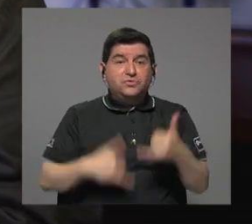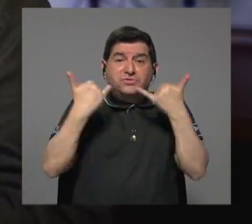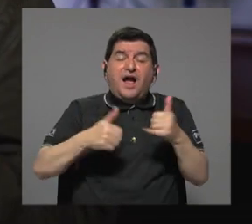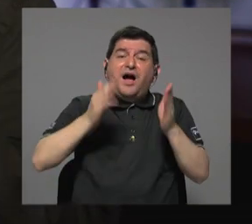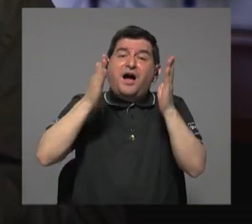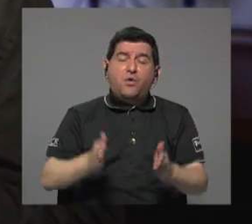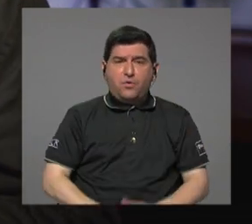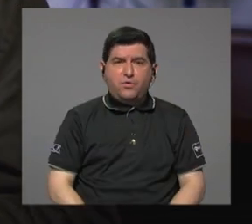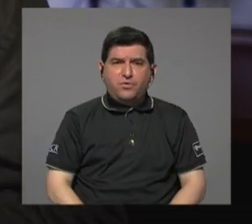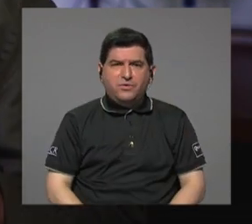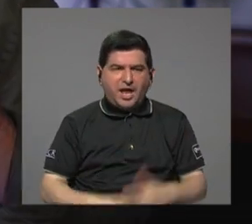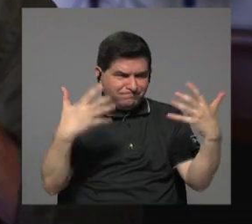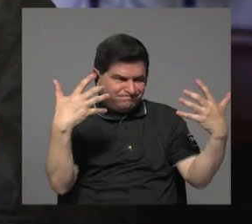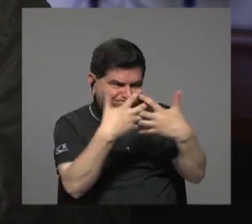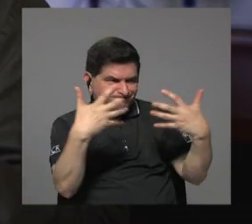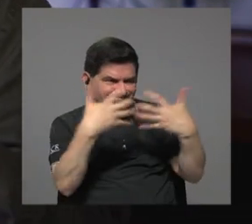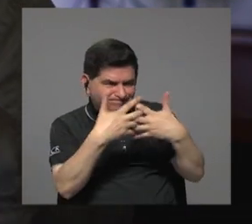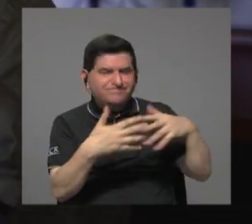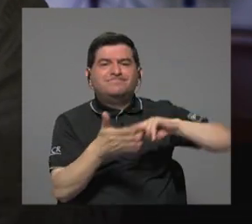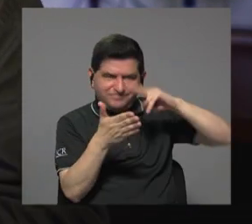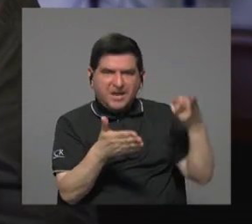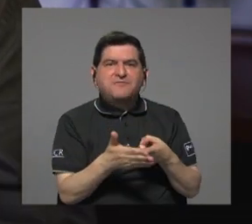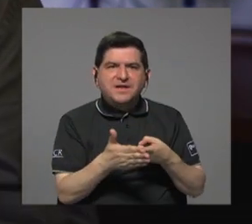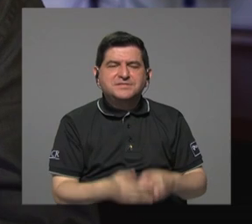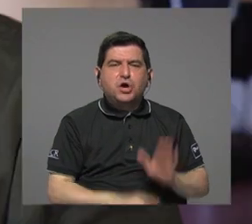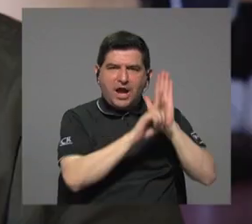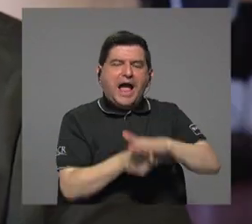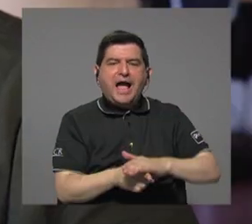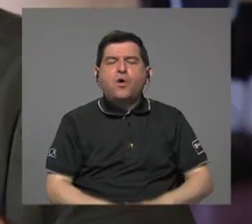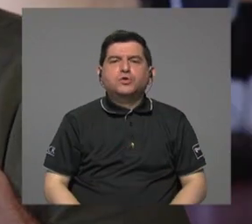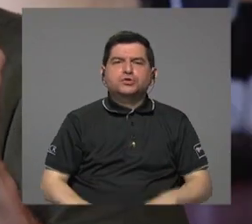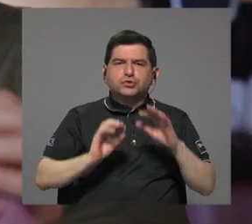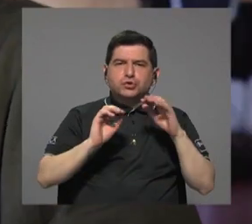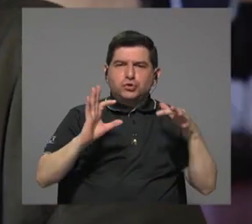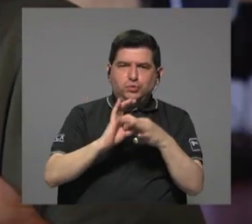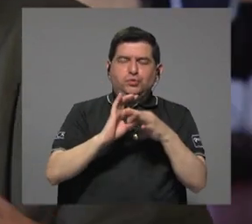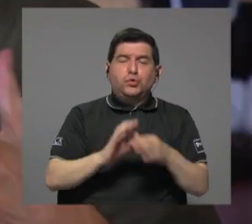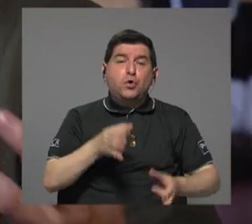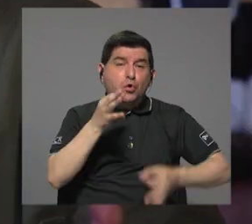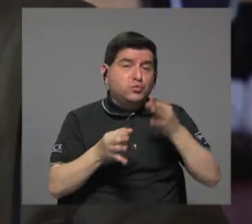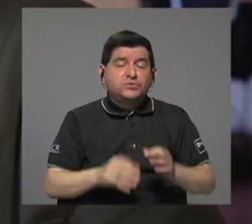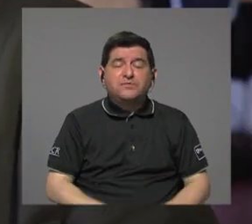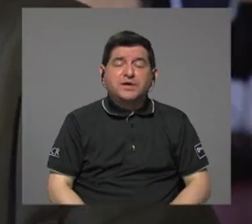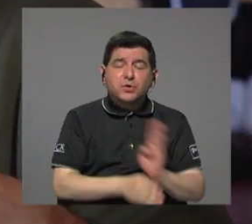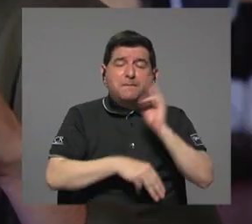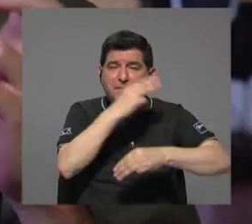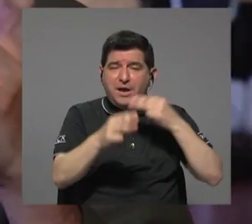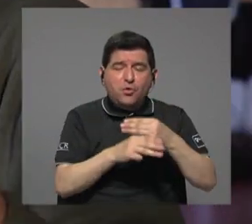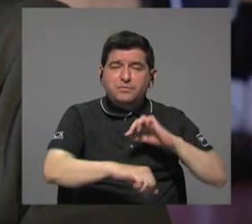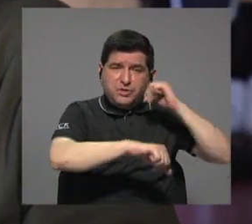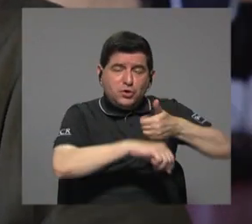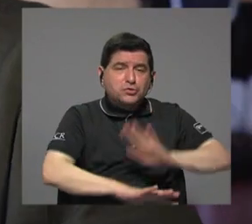candidato calzan en la definición de acoso sexual. La justificación de que el Banco Mundial caracterizó